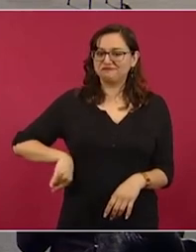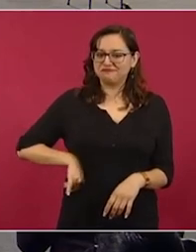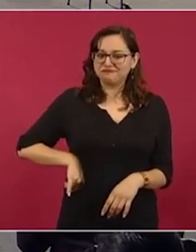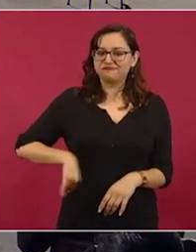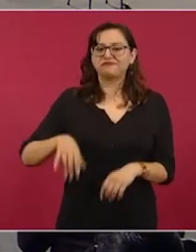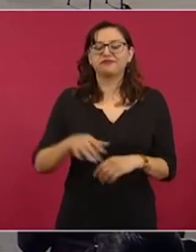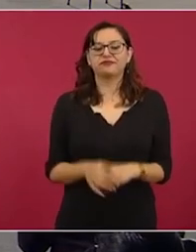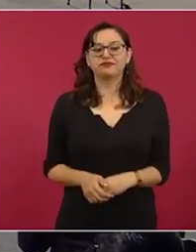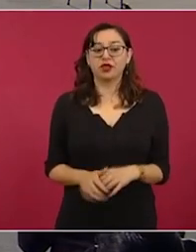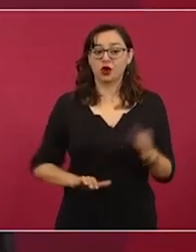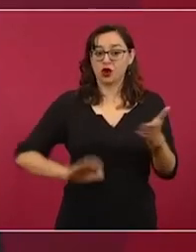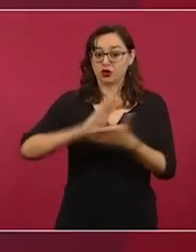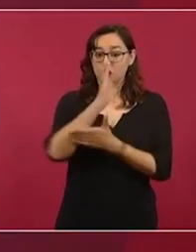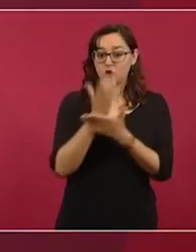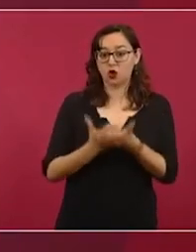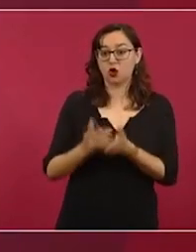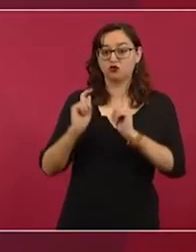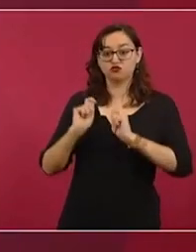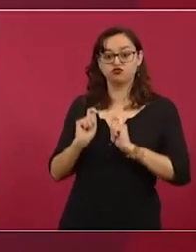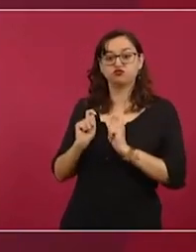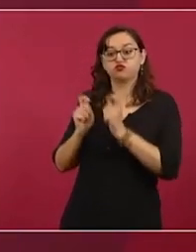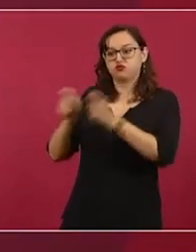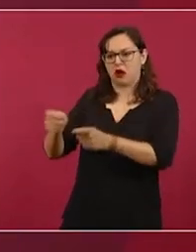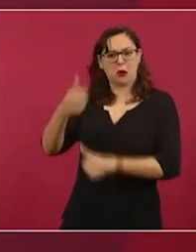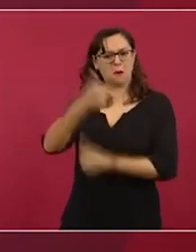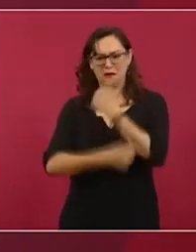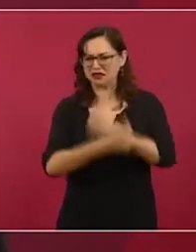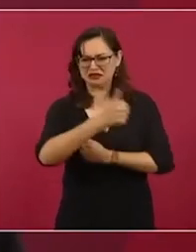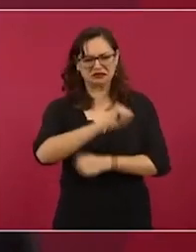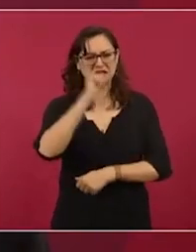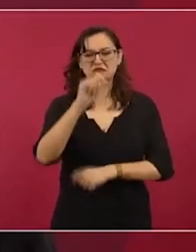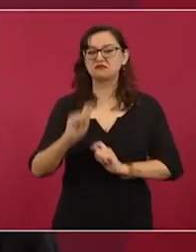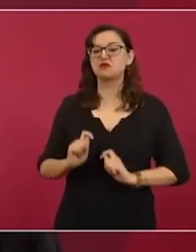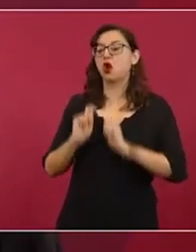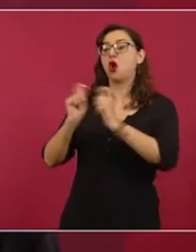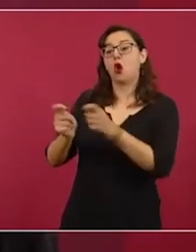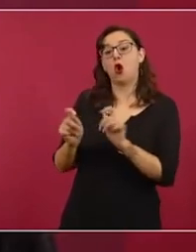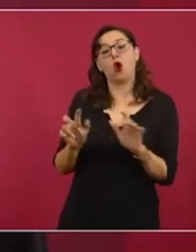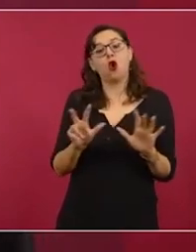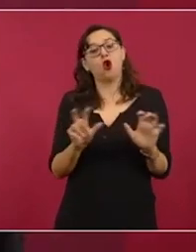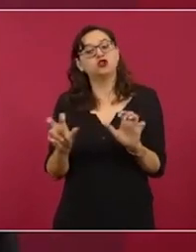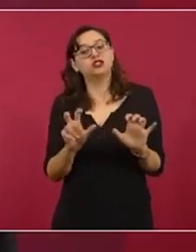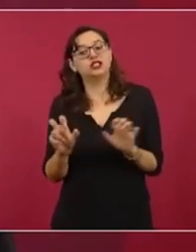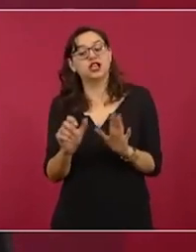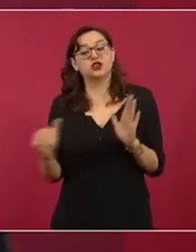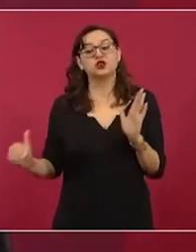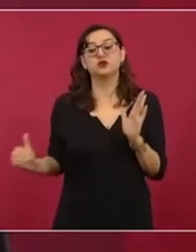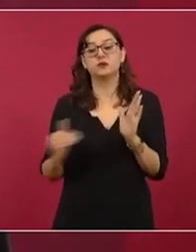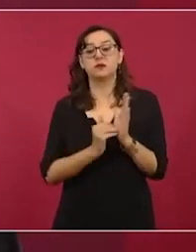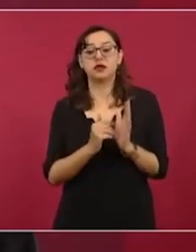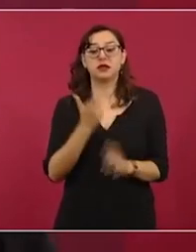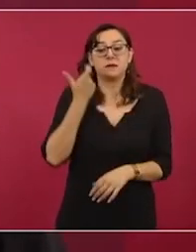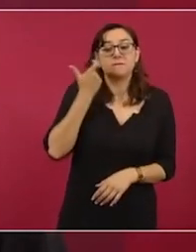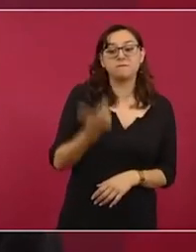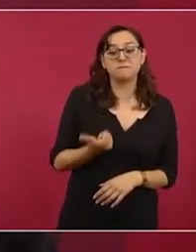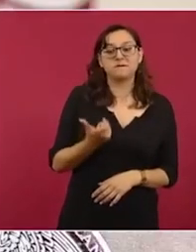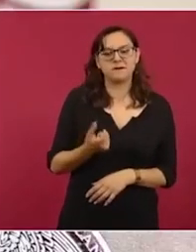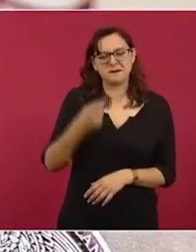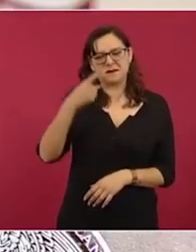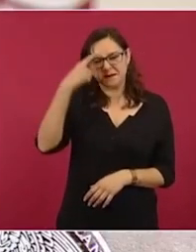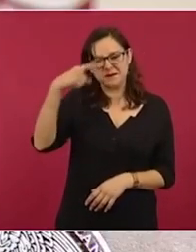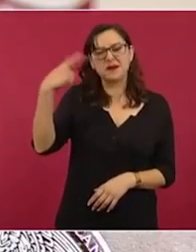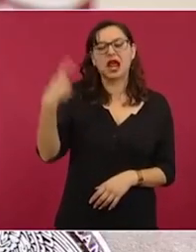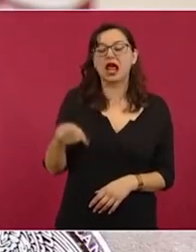contrato por adjudicación directa ascendió a 800 mil pesos para apoyar la ejecución del